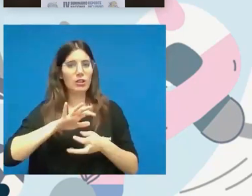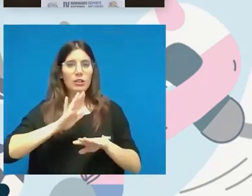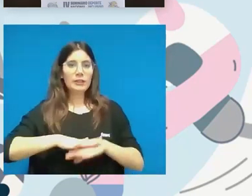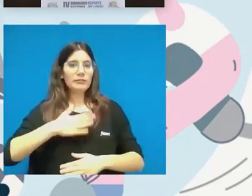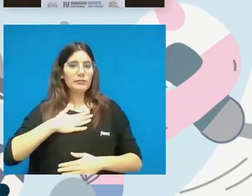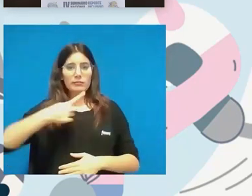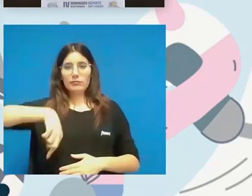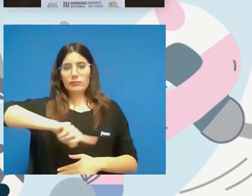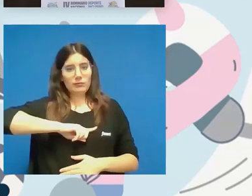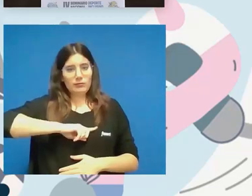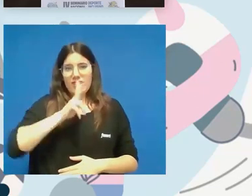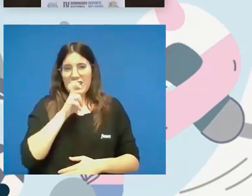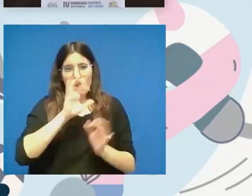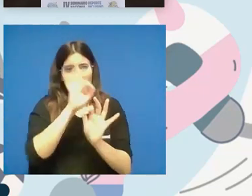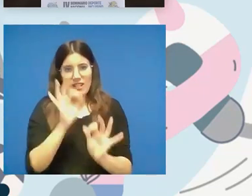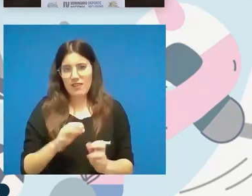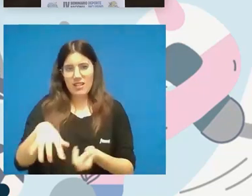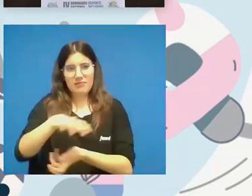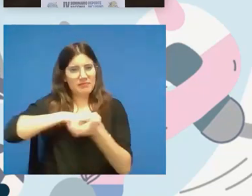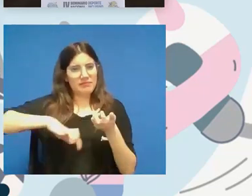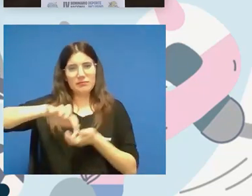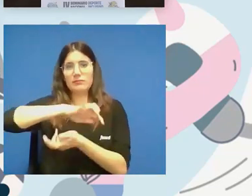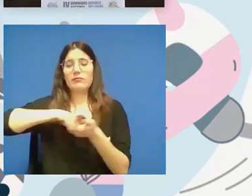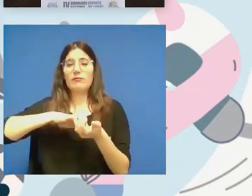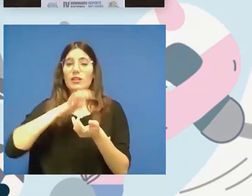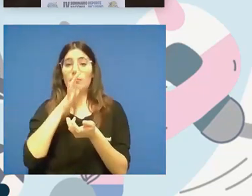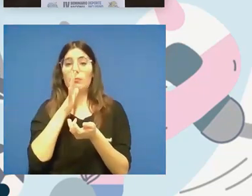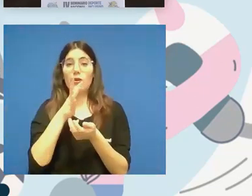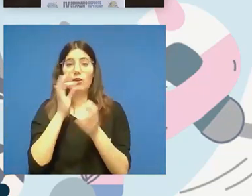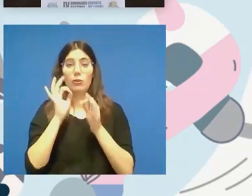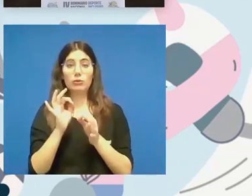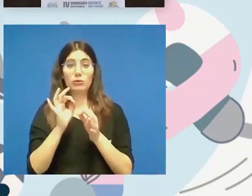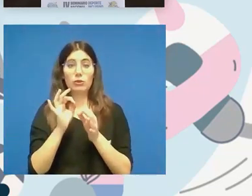galimatías cuando tenemos que inscribir a las personas en un campeonato